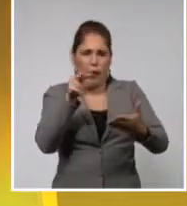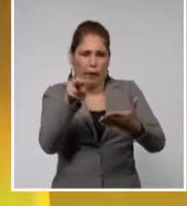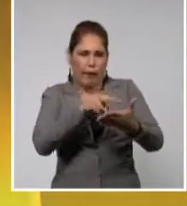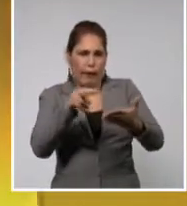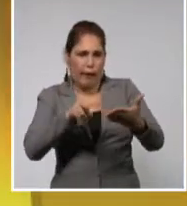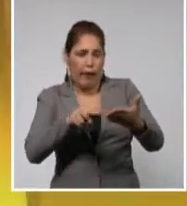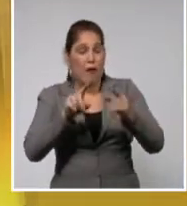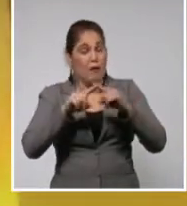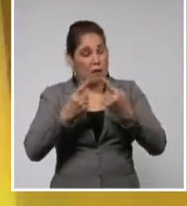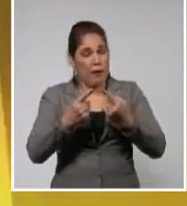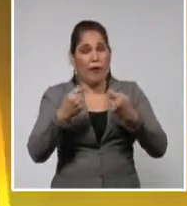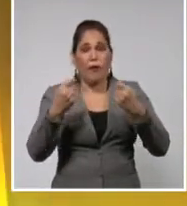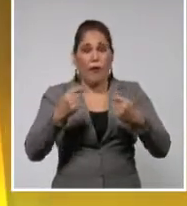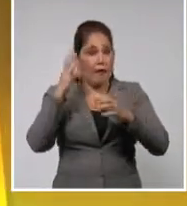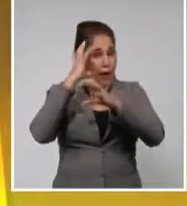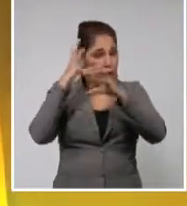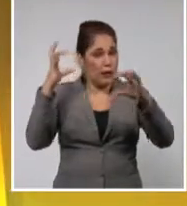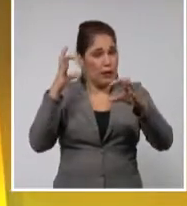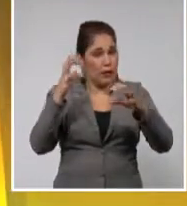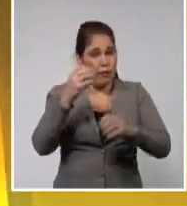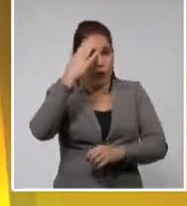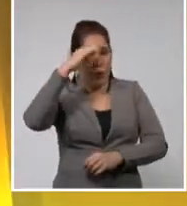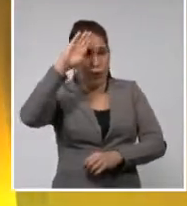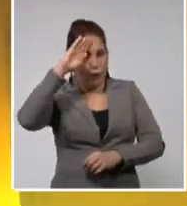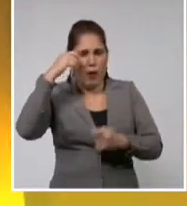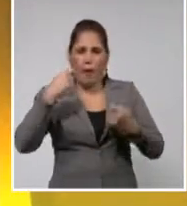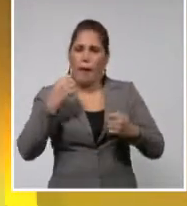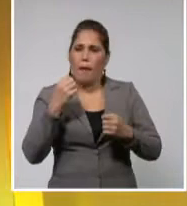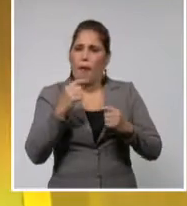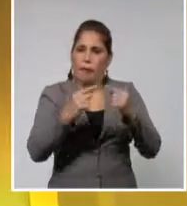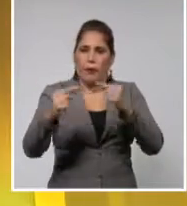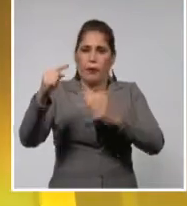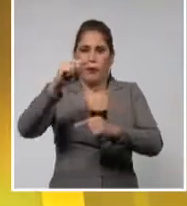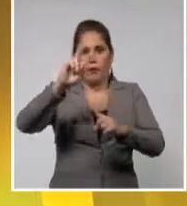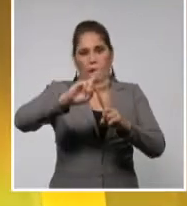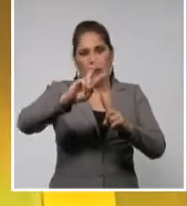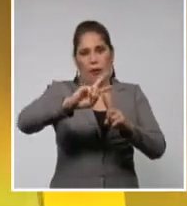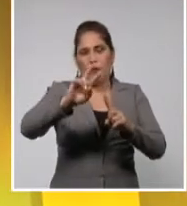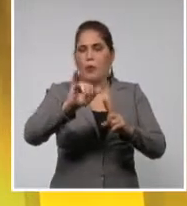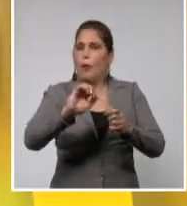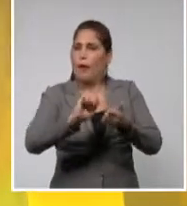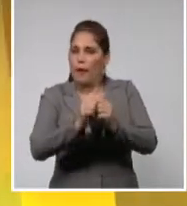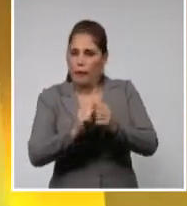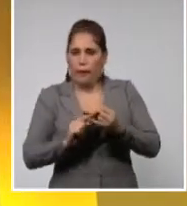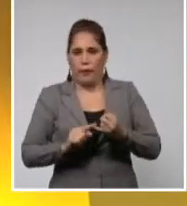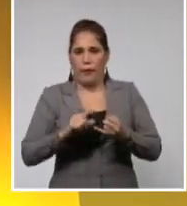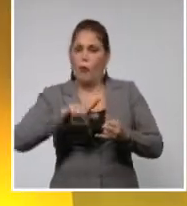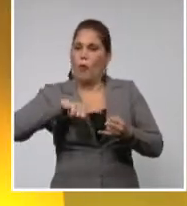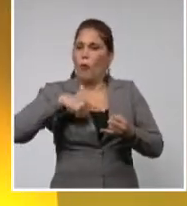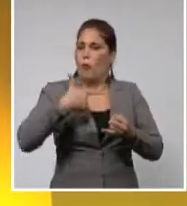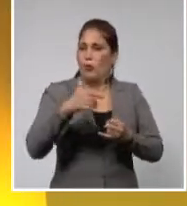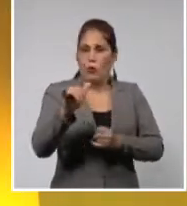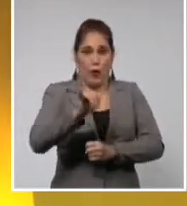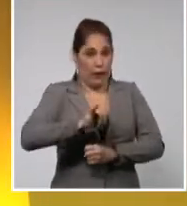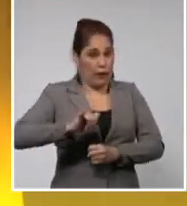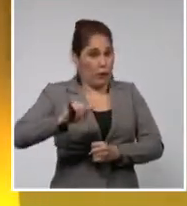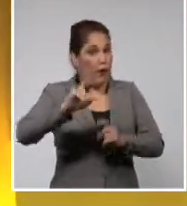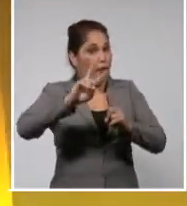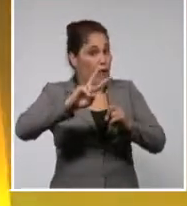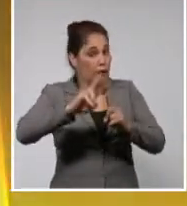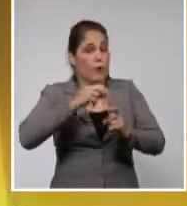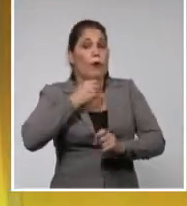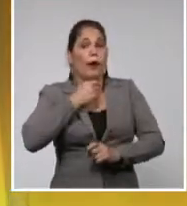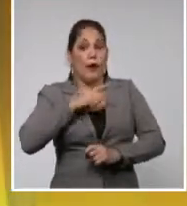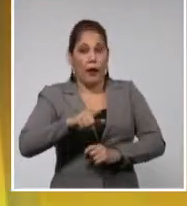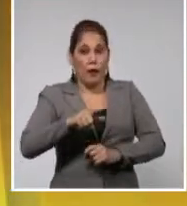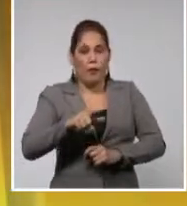peso que debe tener la ciencia cubana en los medios, como lo tienen los espacios deportivos, los espacios culturales. Yo pongo el ejemplo